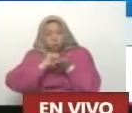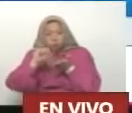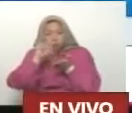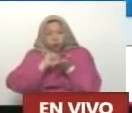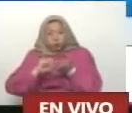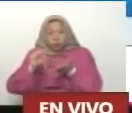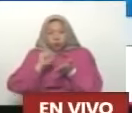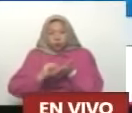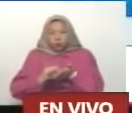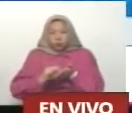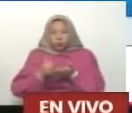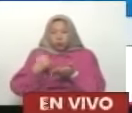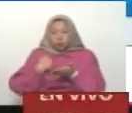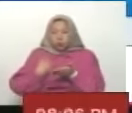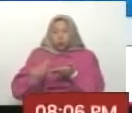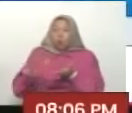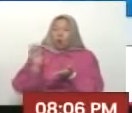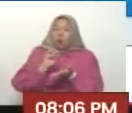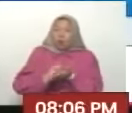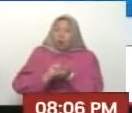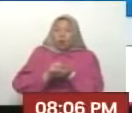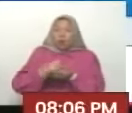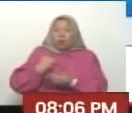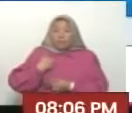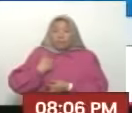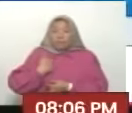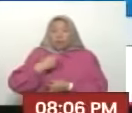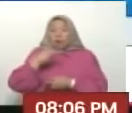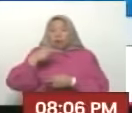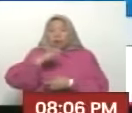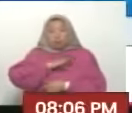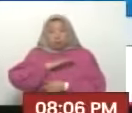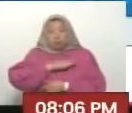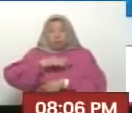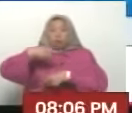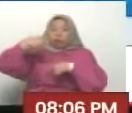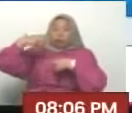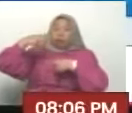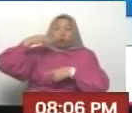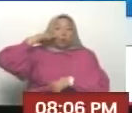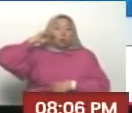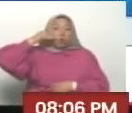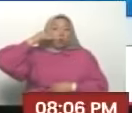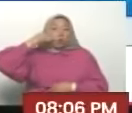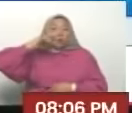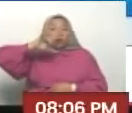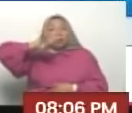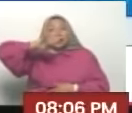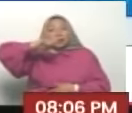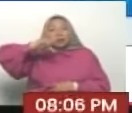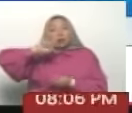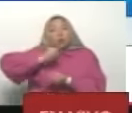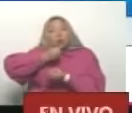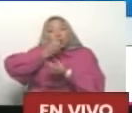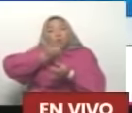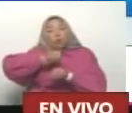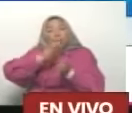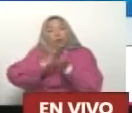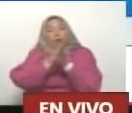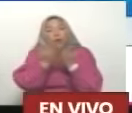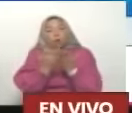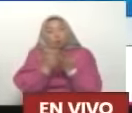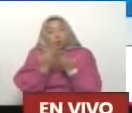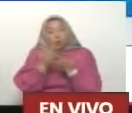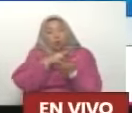Yo tengo que publicarlo Otra vez En las redes Publicarlo varias veces Y hacer como hacen Los muchachos